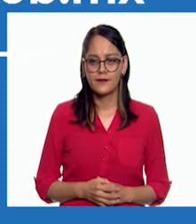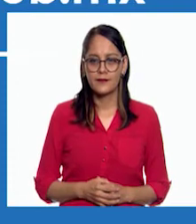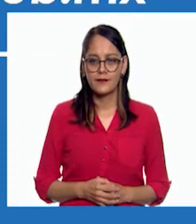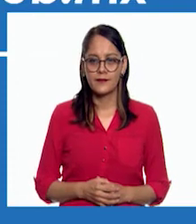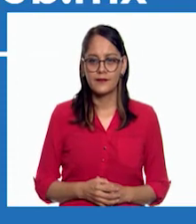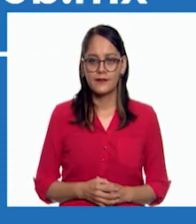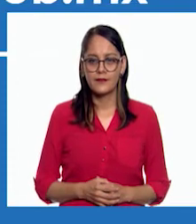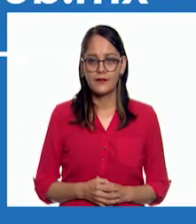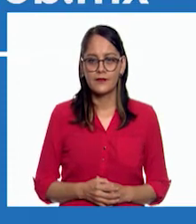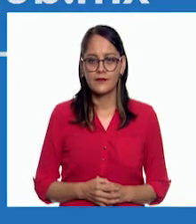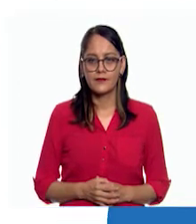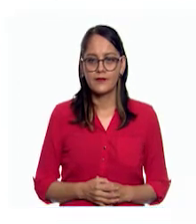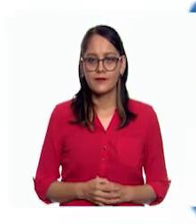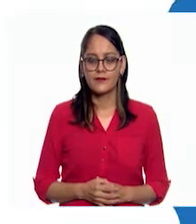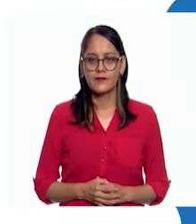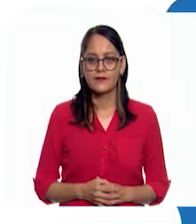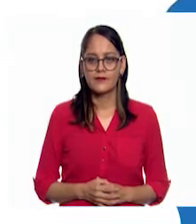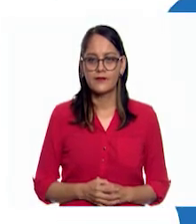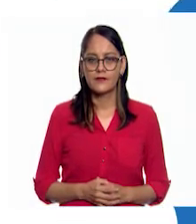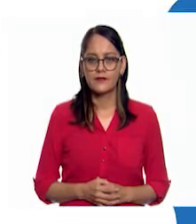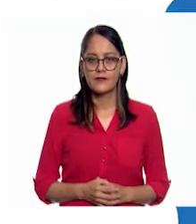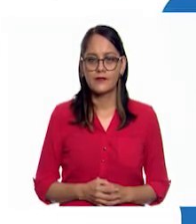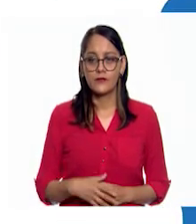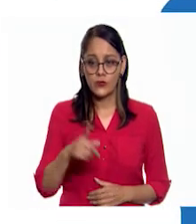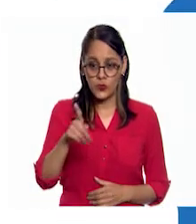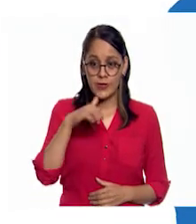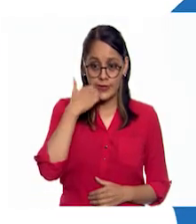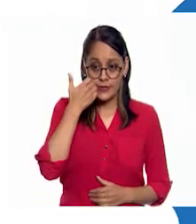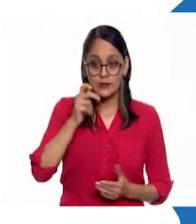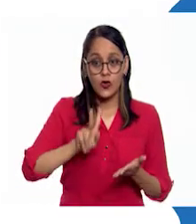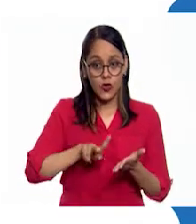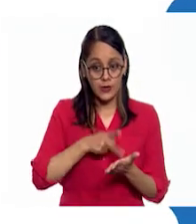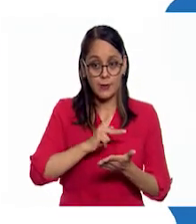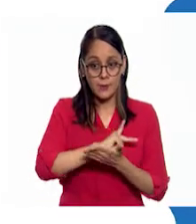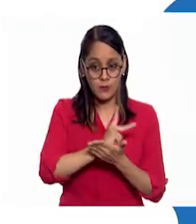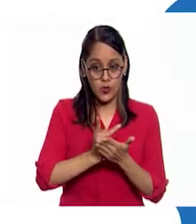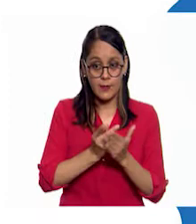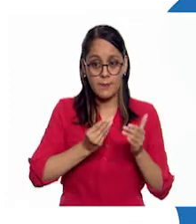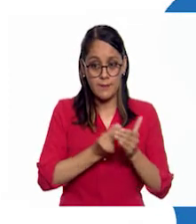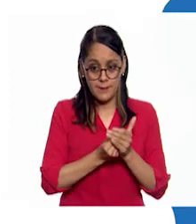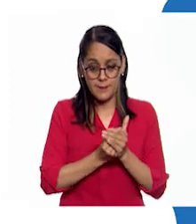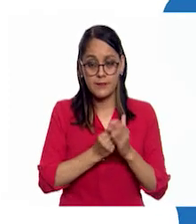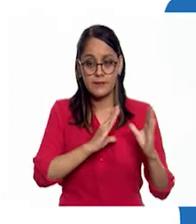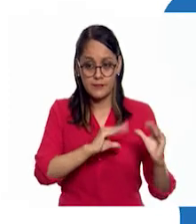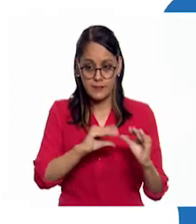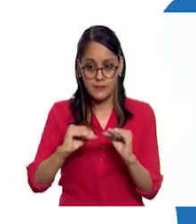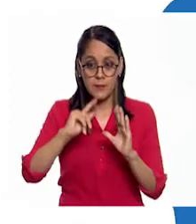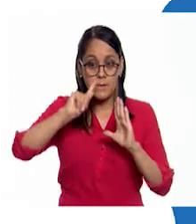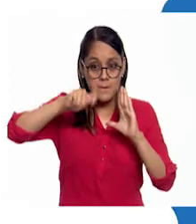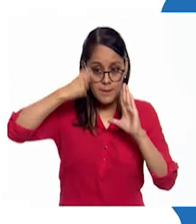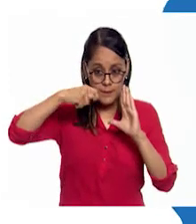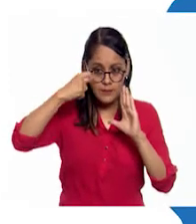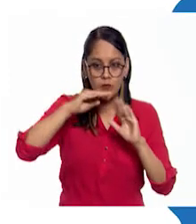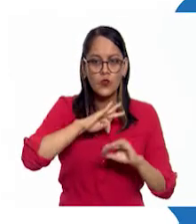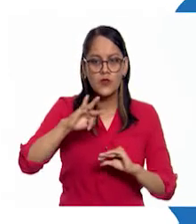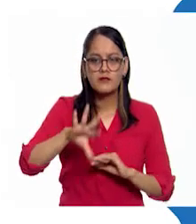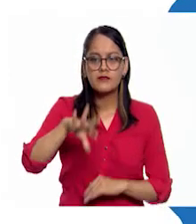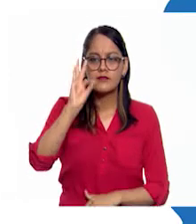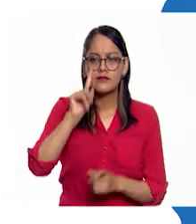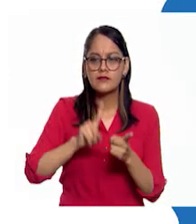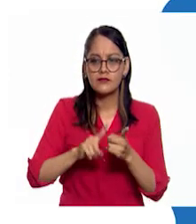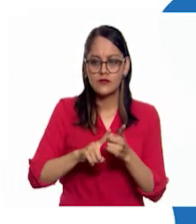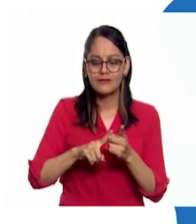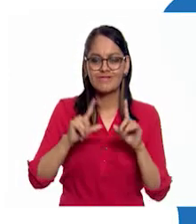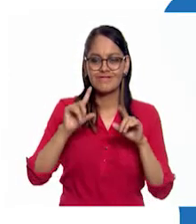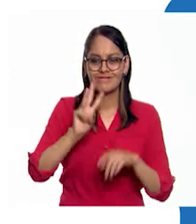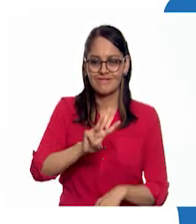.mx. Si quieres volver a ver los programas de Aprende en Casa 3, los puedes encontrar en